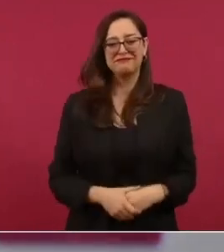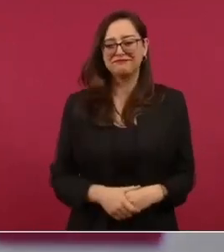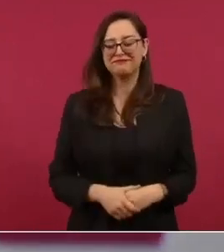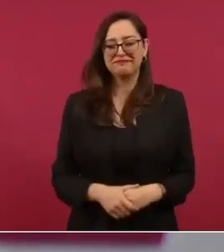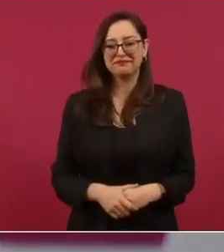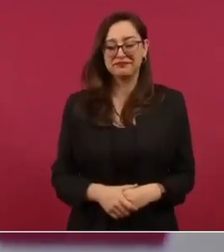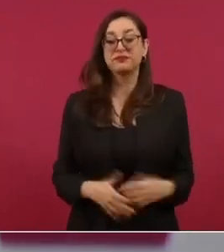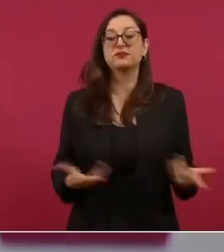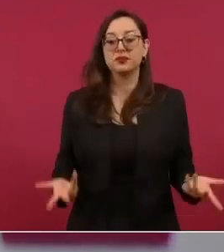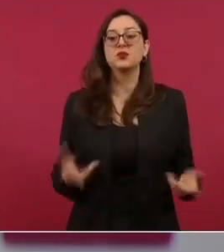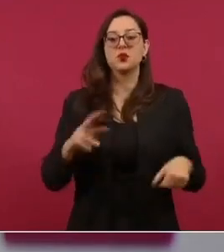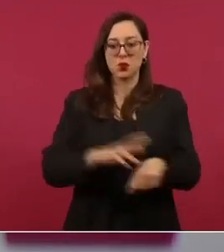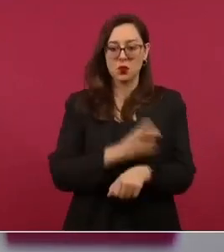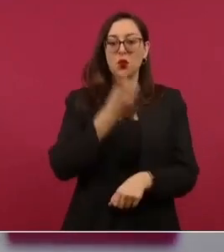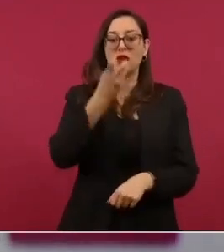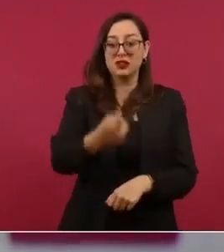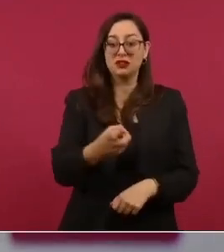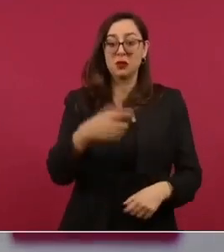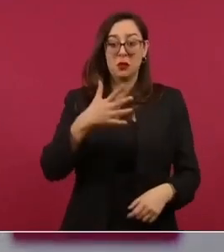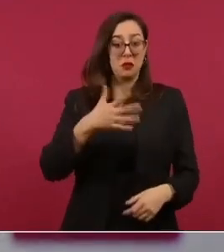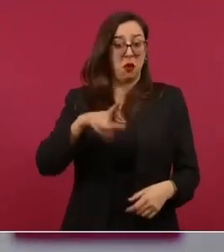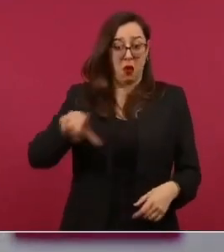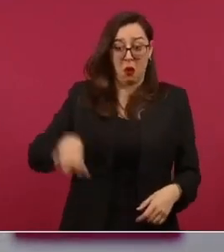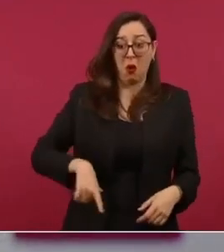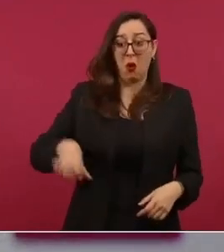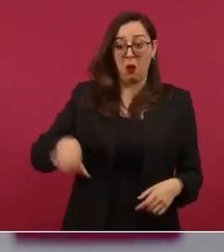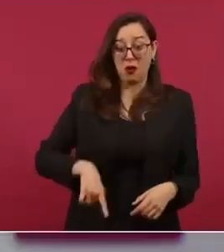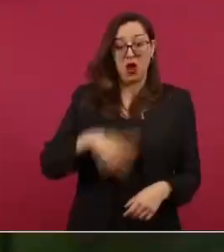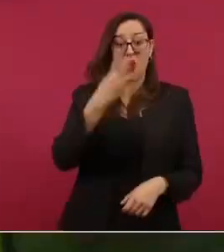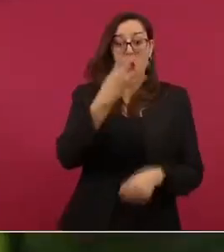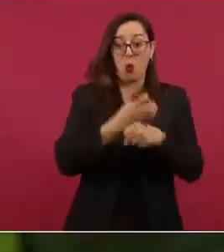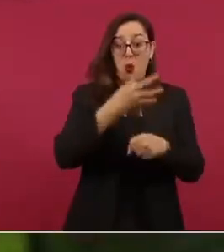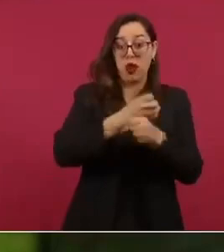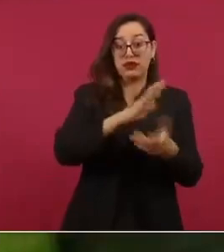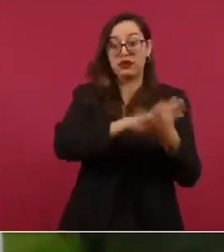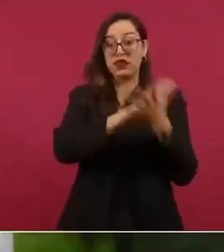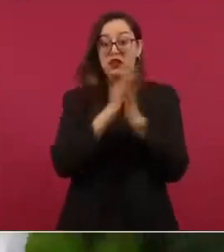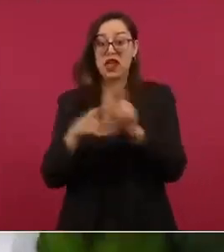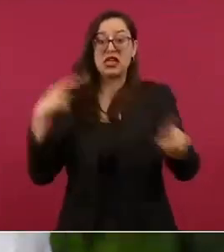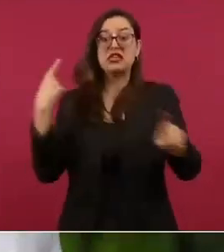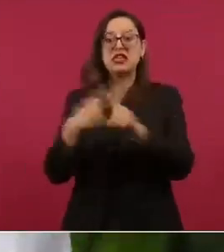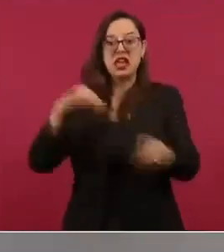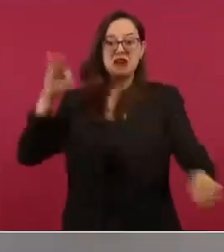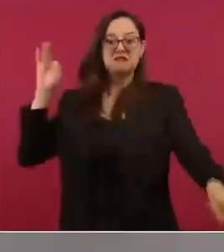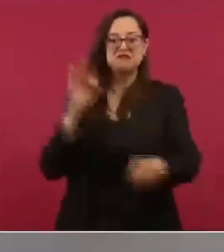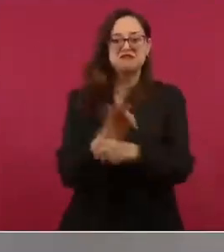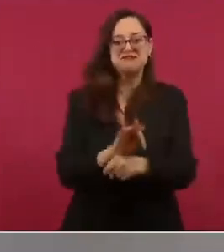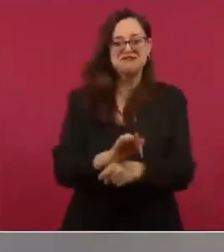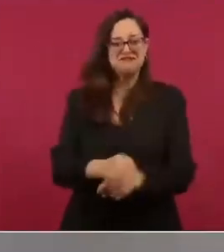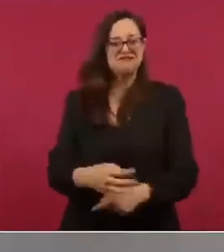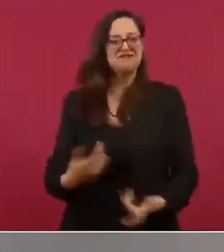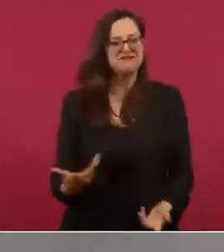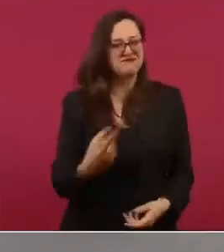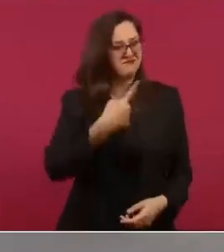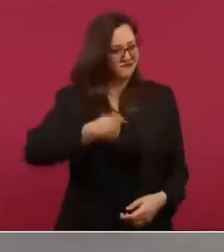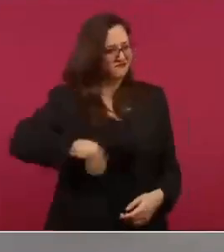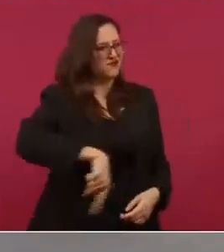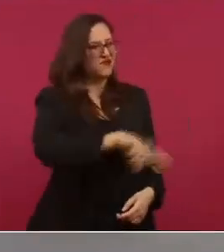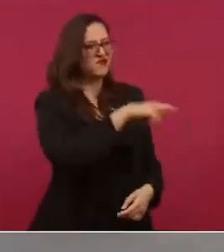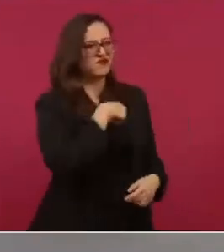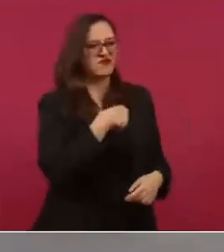¿quién respalda la cuarta transformación? el pueblo